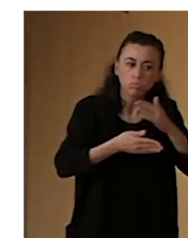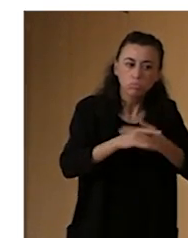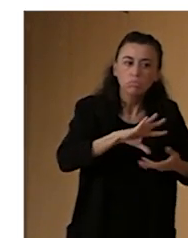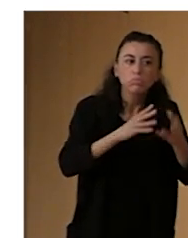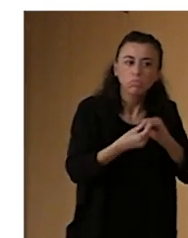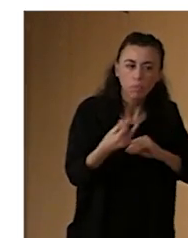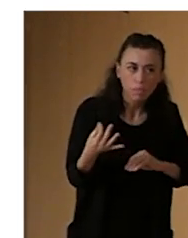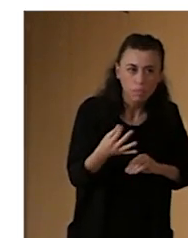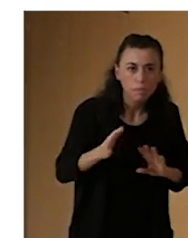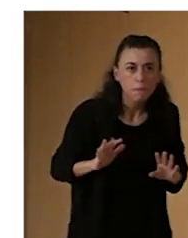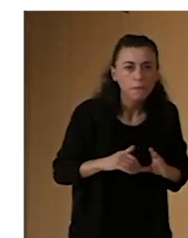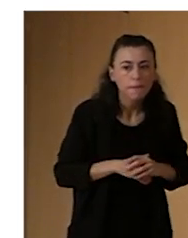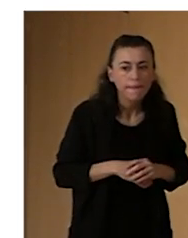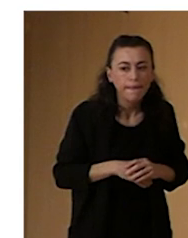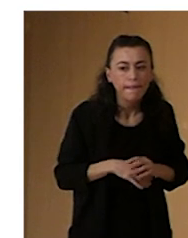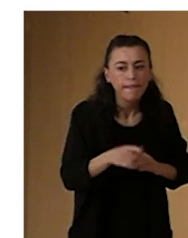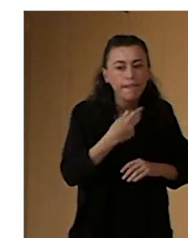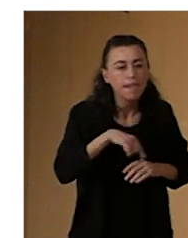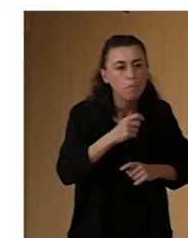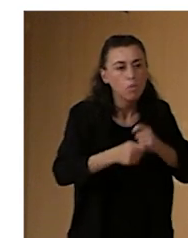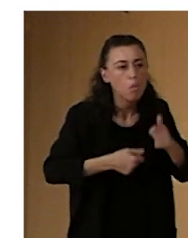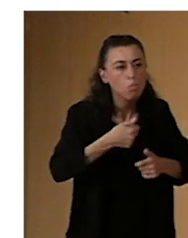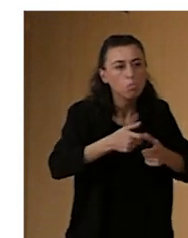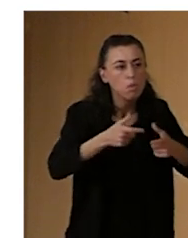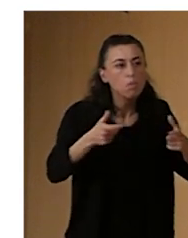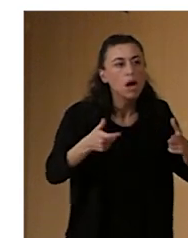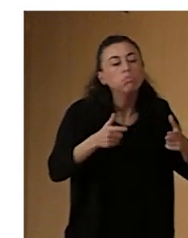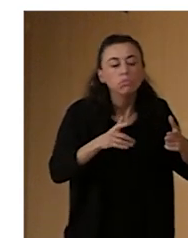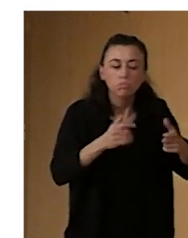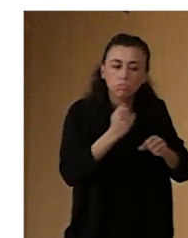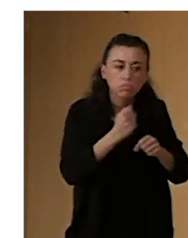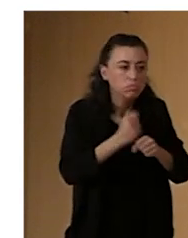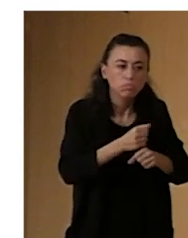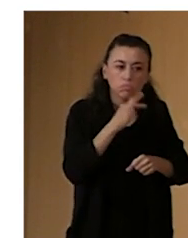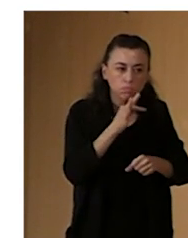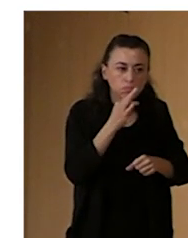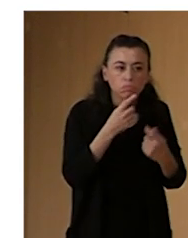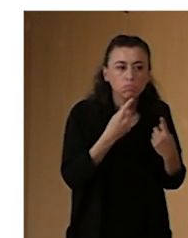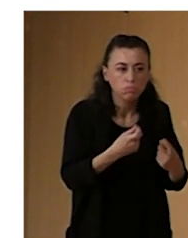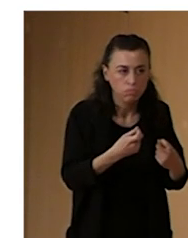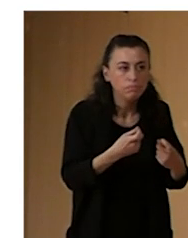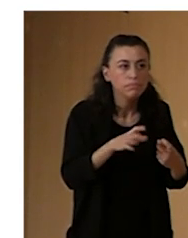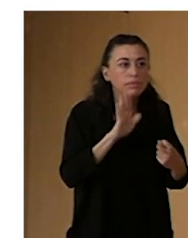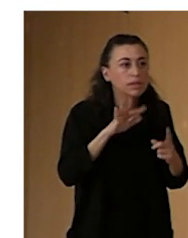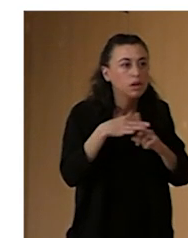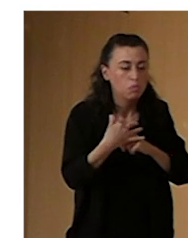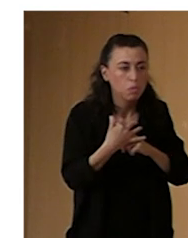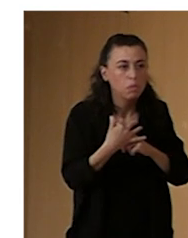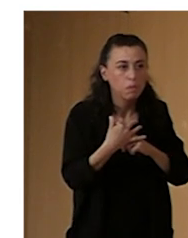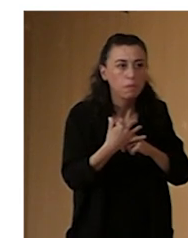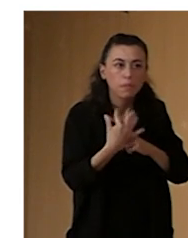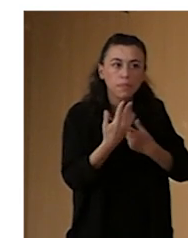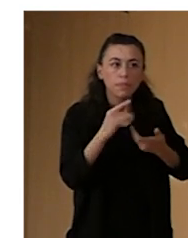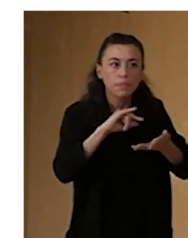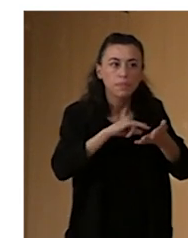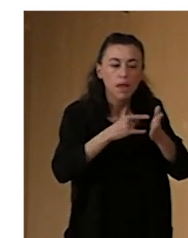Bueno, cada vez, afortunadamente, somos más, pero todavía queda mucho por hacer. En este caso, en este caso del